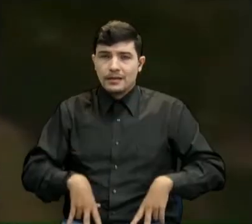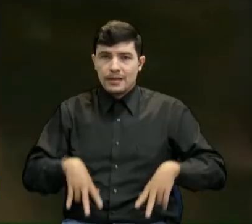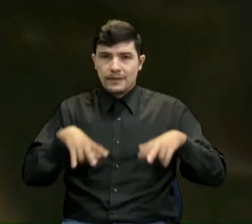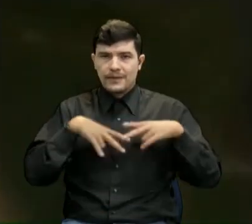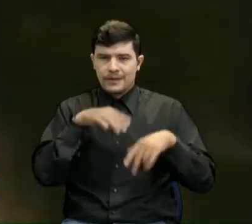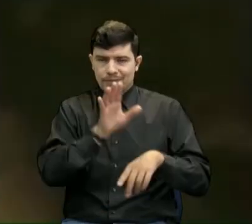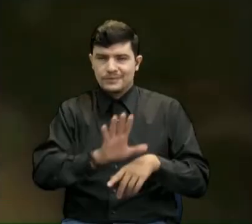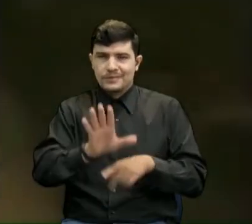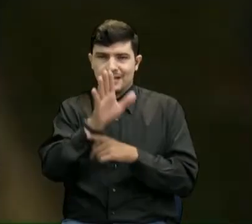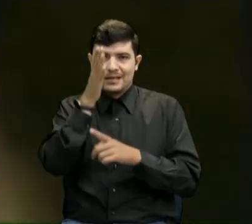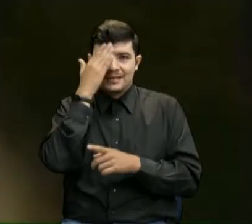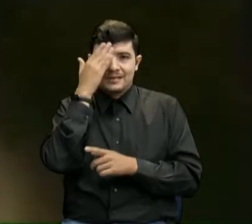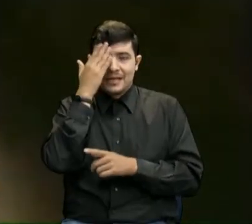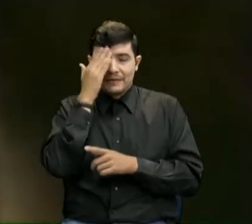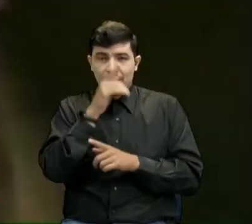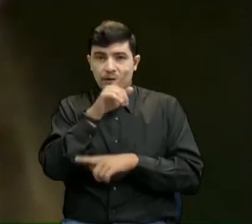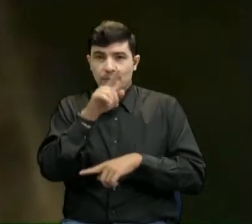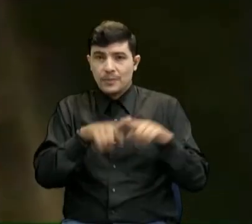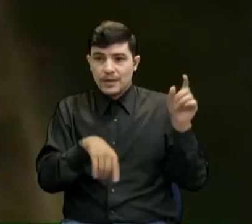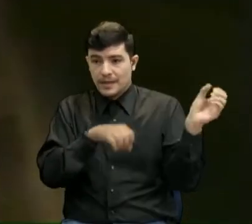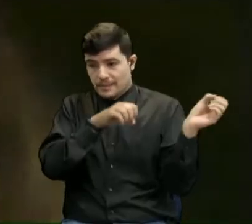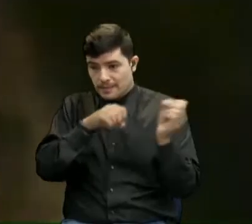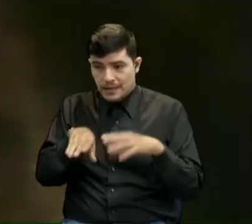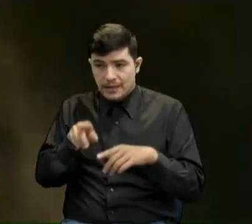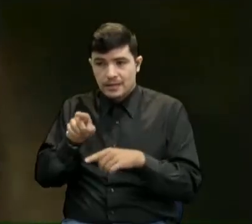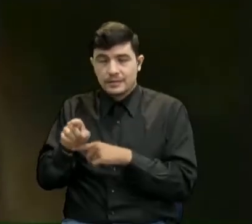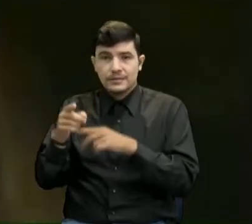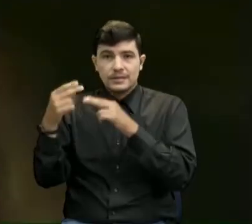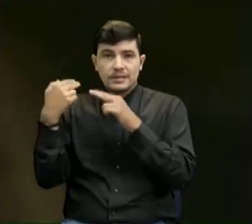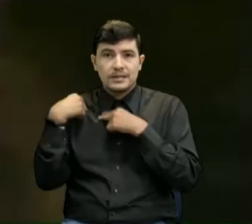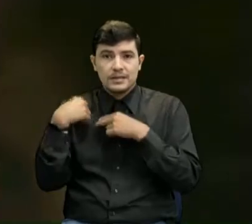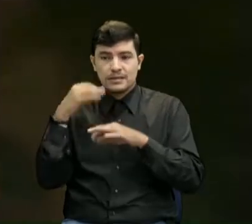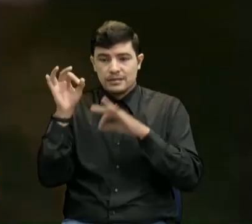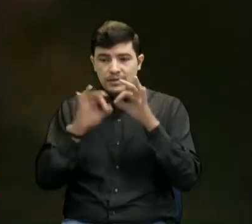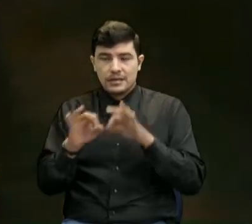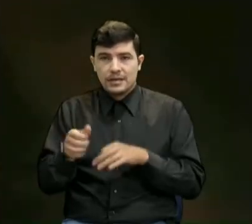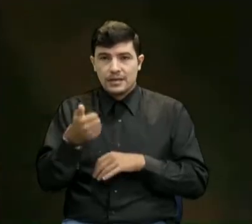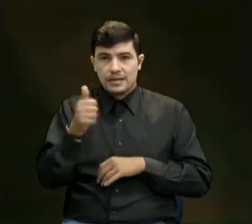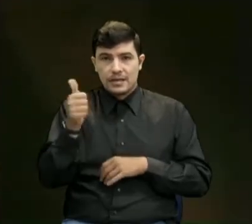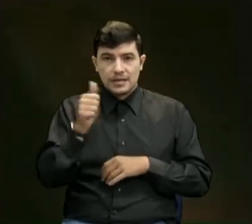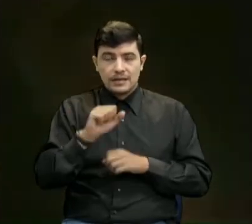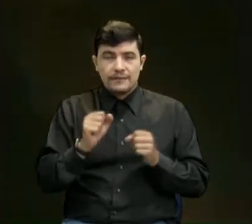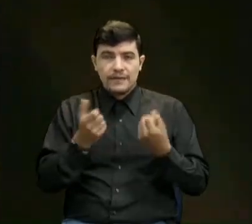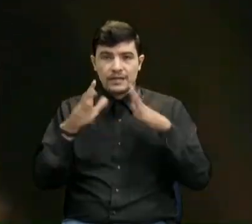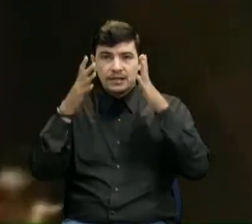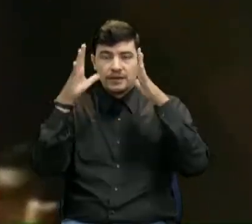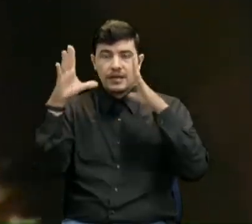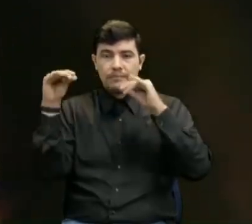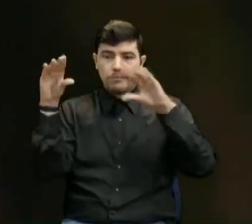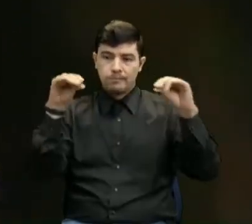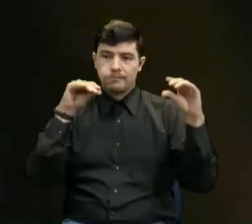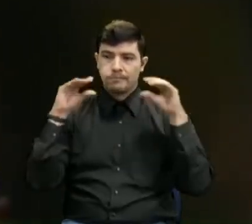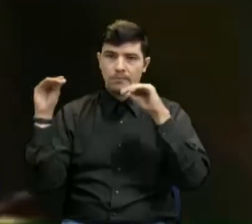saben, no se pierdan ninguna de las funciones que tienen preparadas para ustedes el 17º Festival de Títeres de Cúcuta.